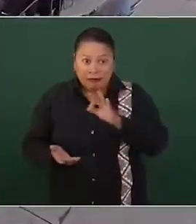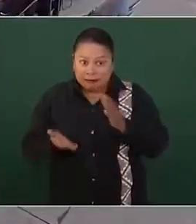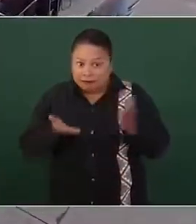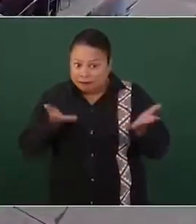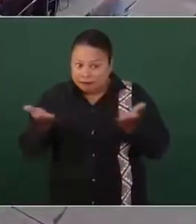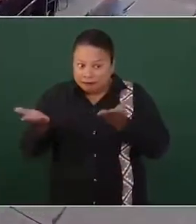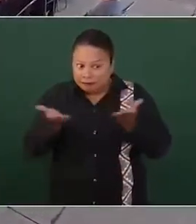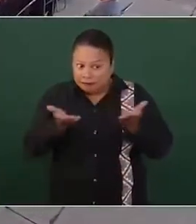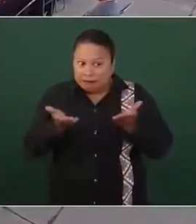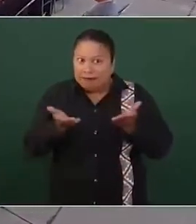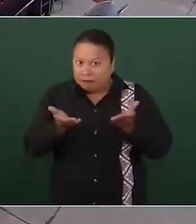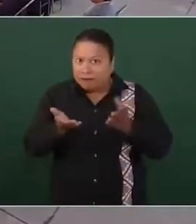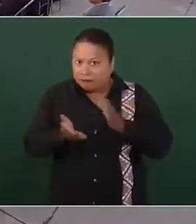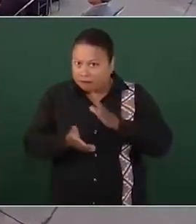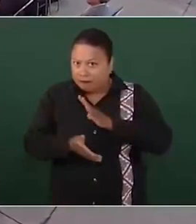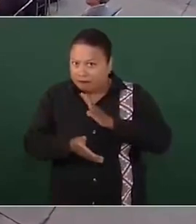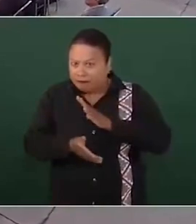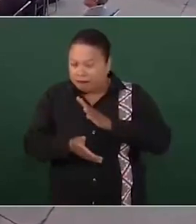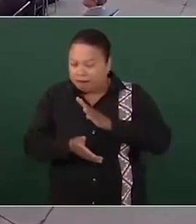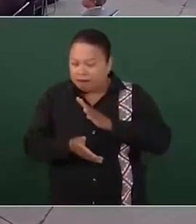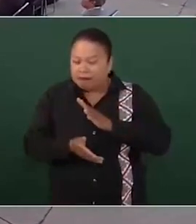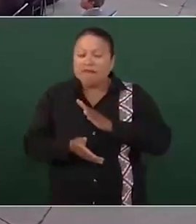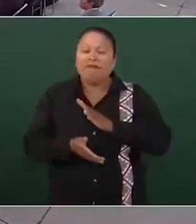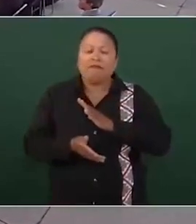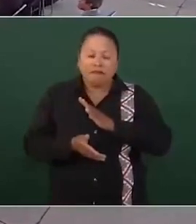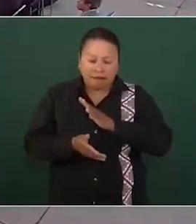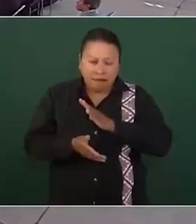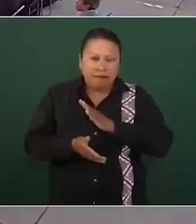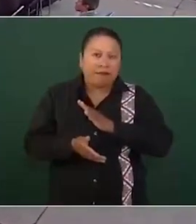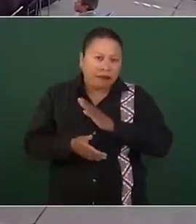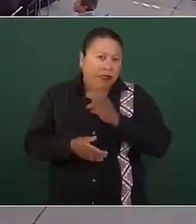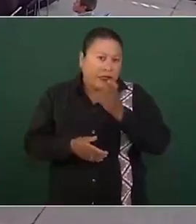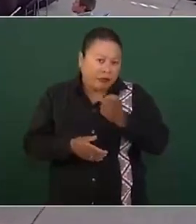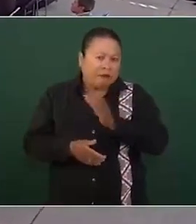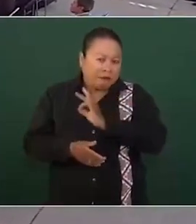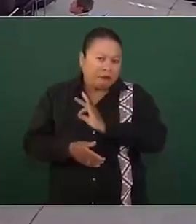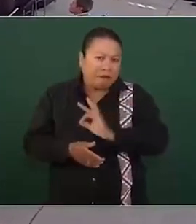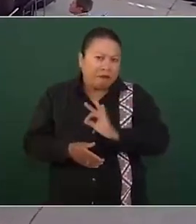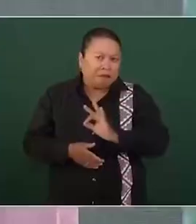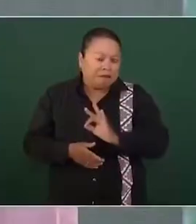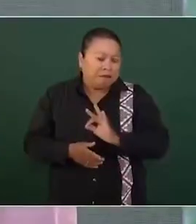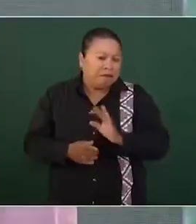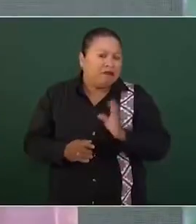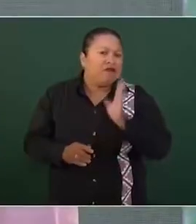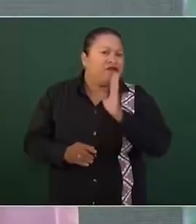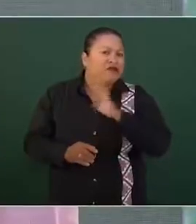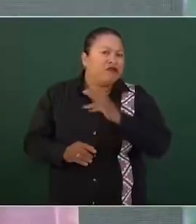pues entonces sí, hay nepotismo.